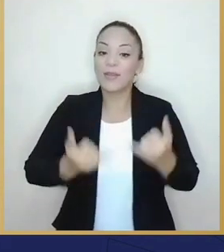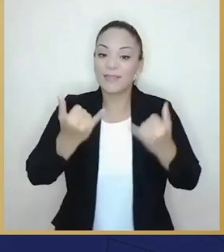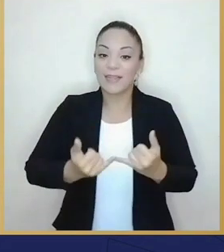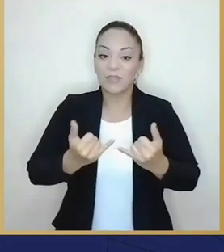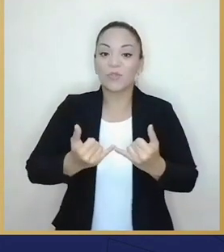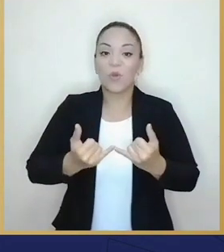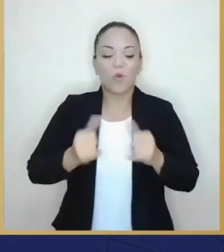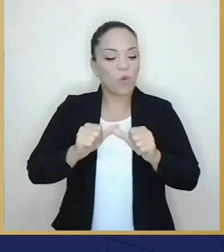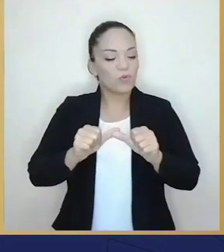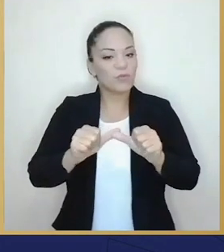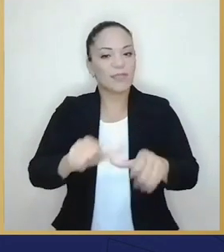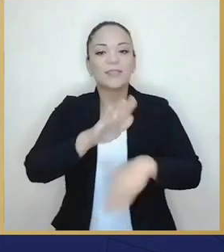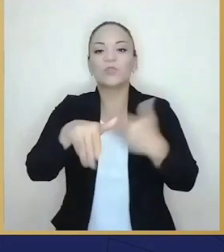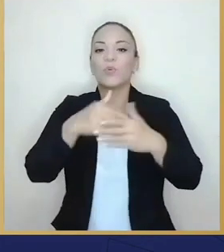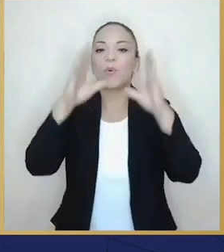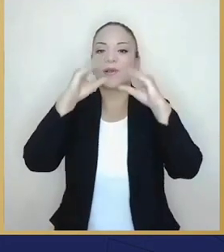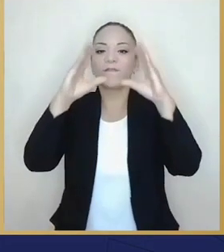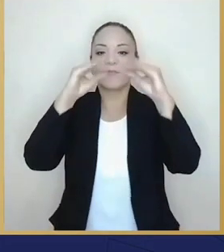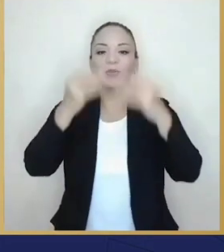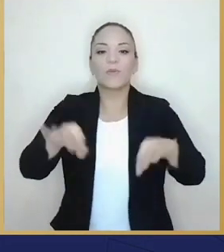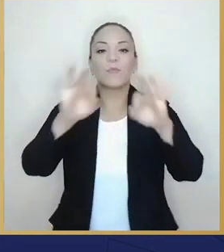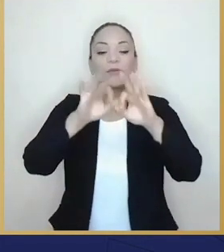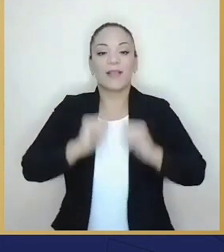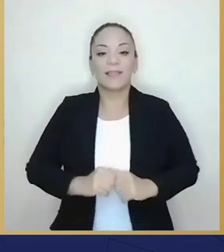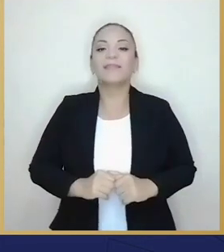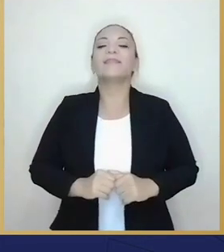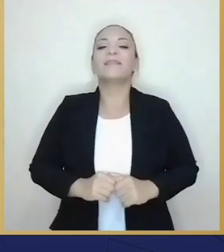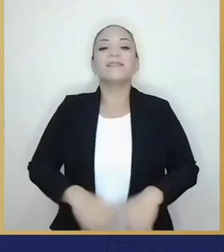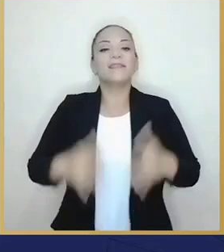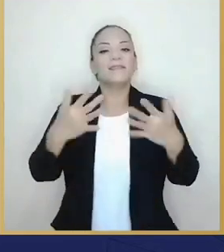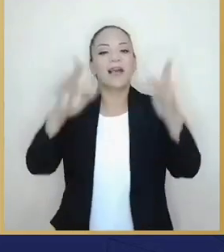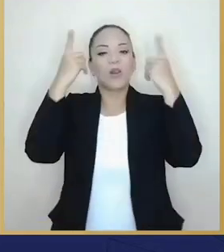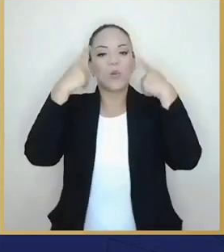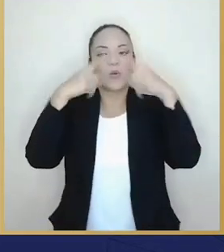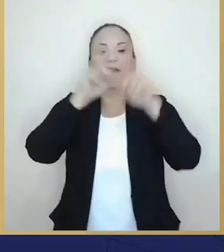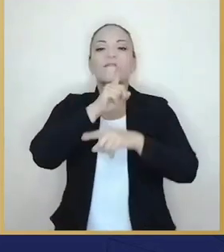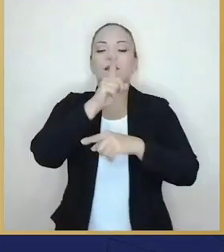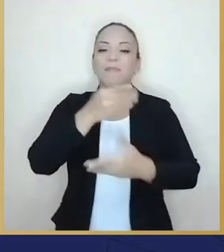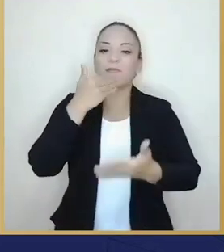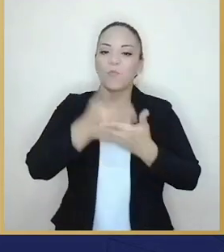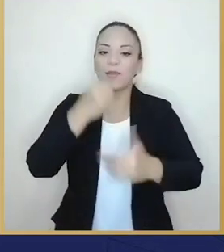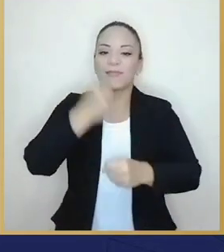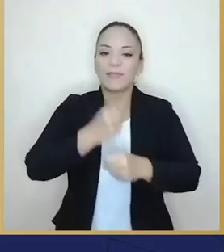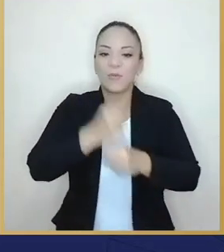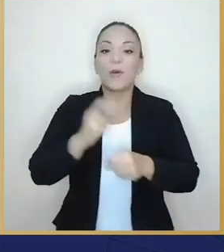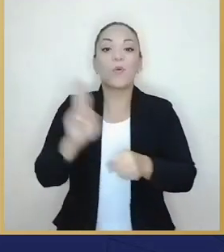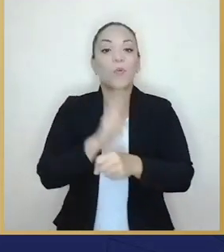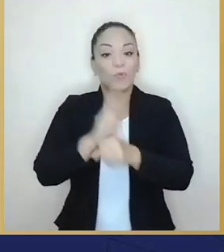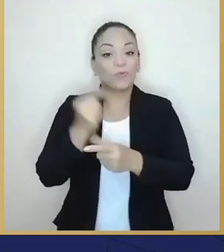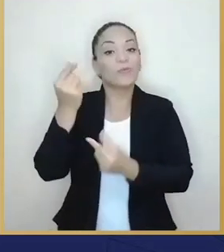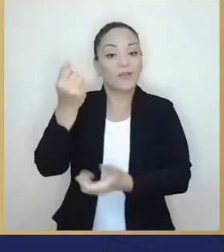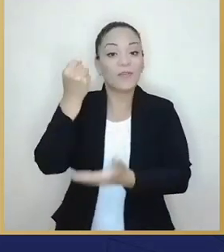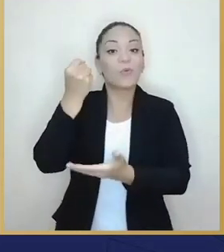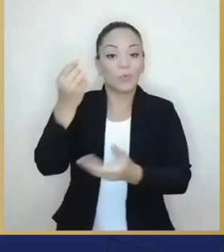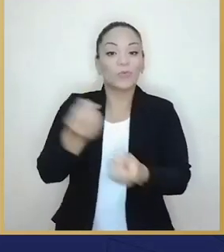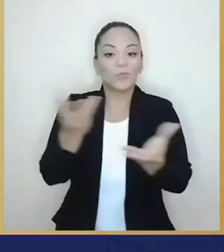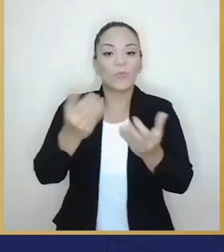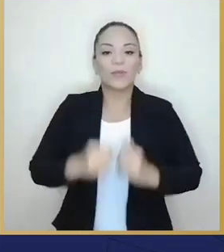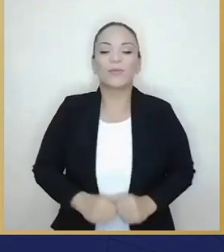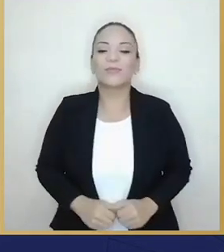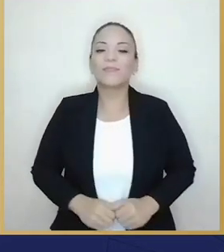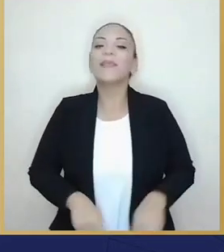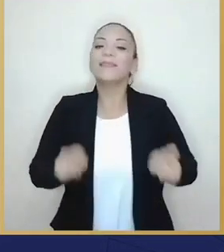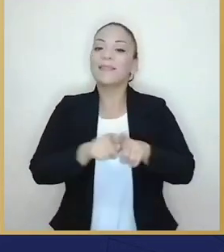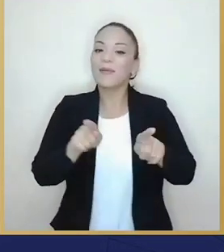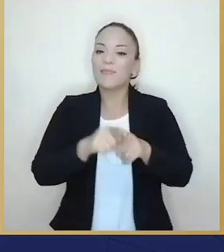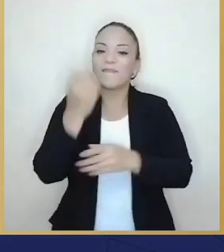actualizaciones constantes de toda la información relevante y, por fin, ser verdaderamente eficientes con el uso de recursos públicos,